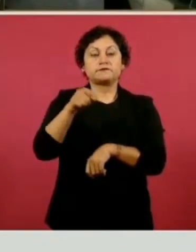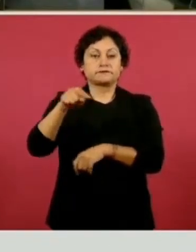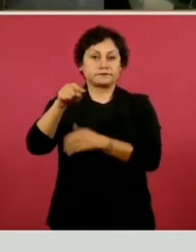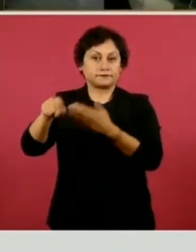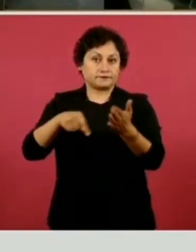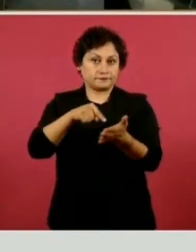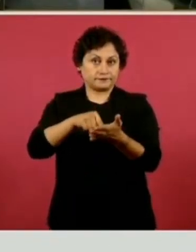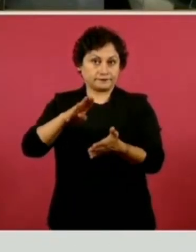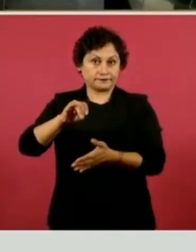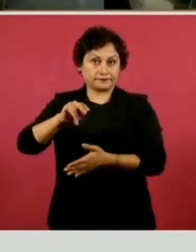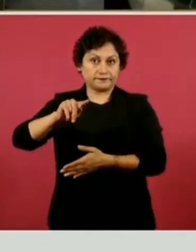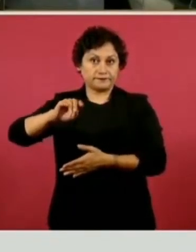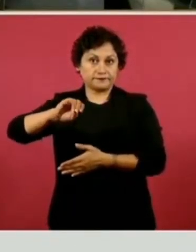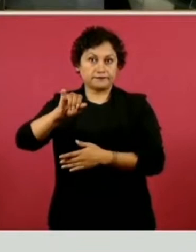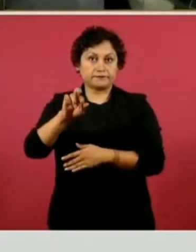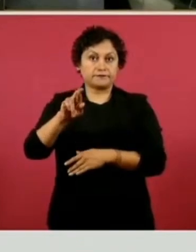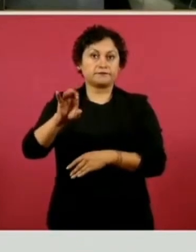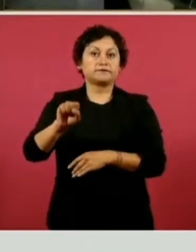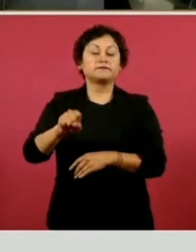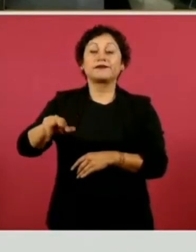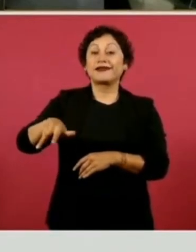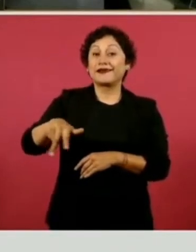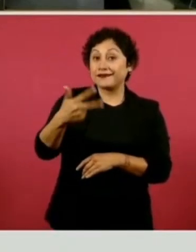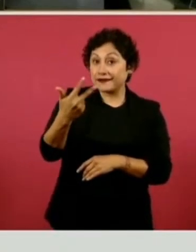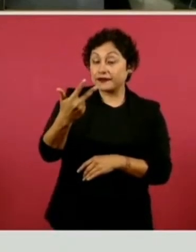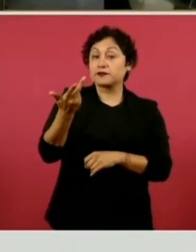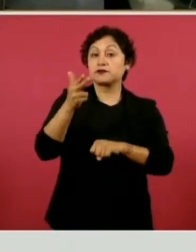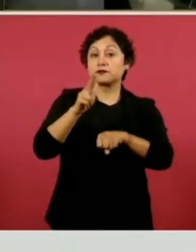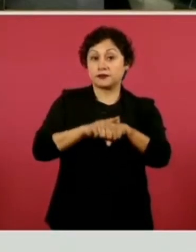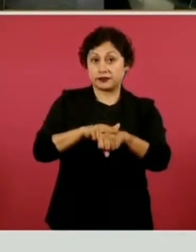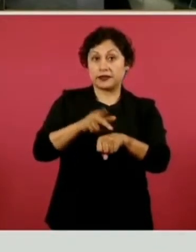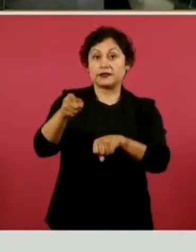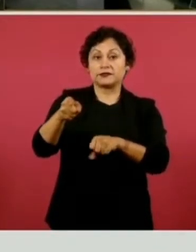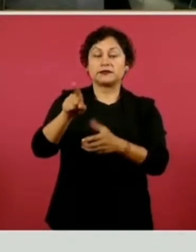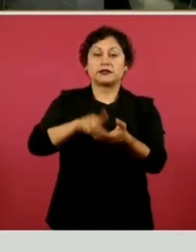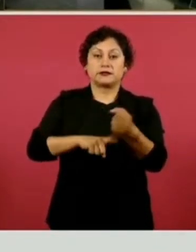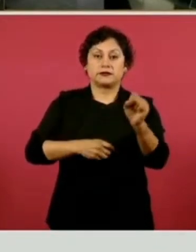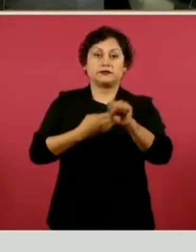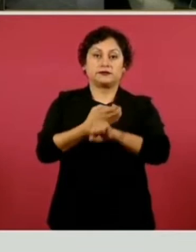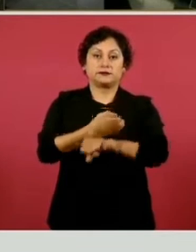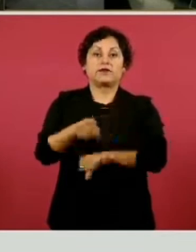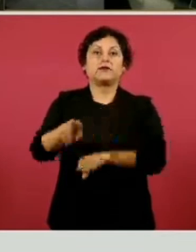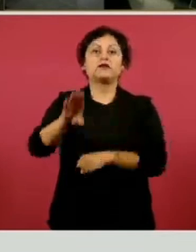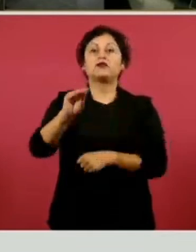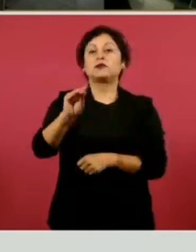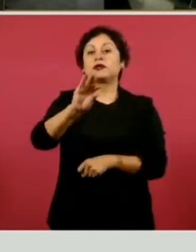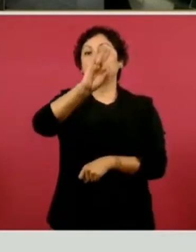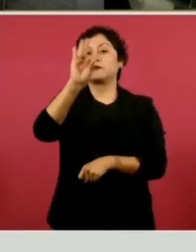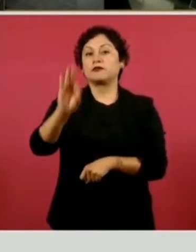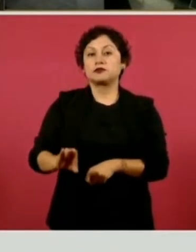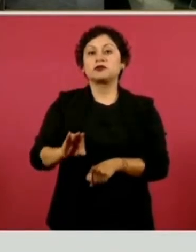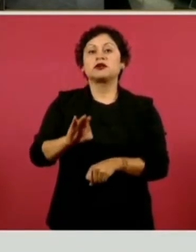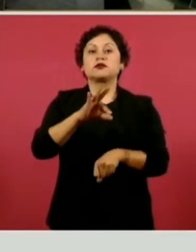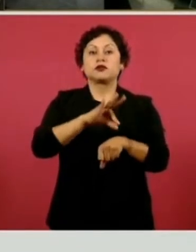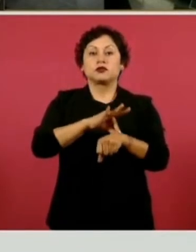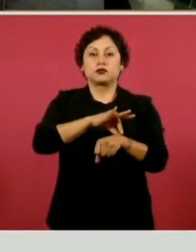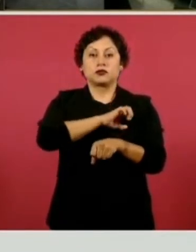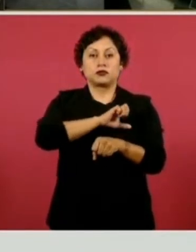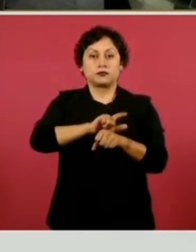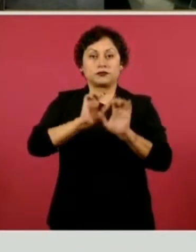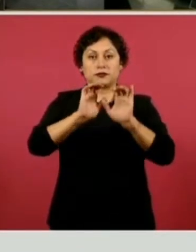Juárez. Son 13 hospitales en Quintana Roo de INSS Bienestar. Hay un 90 por ciento de avance en la contratación de médicos especialistas,